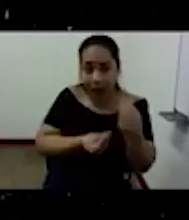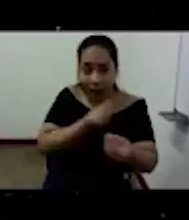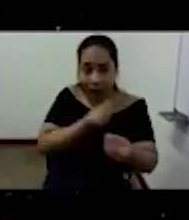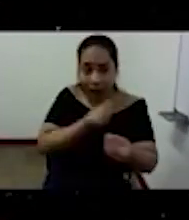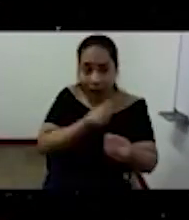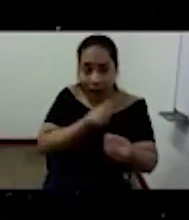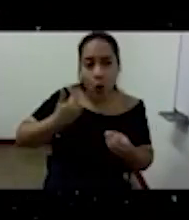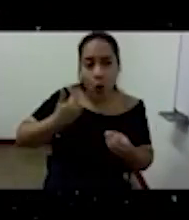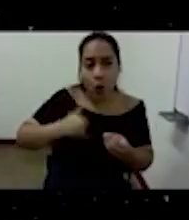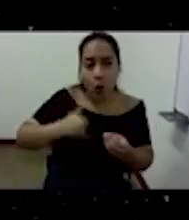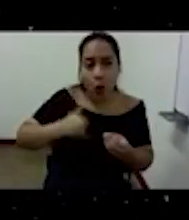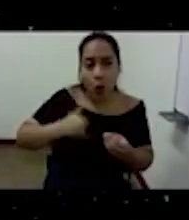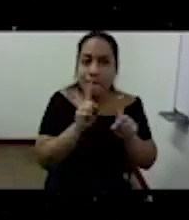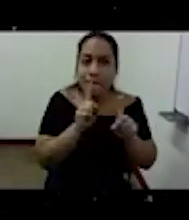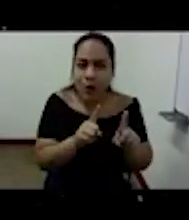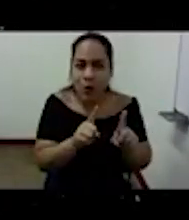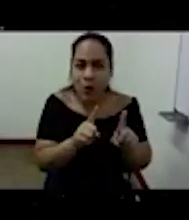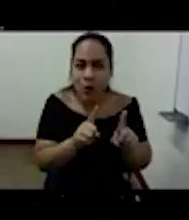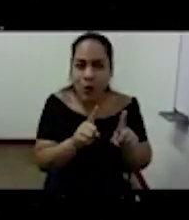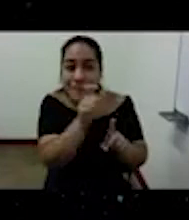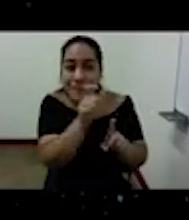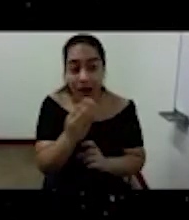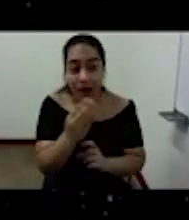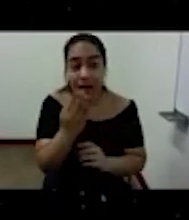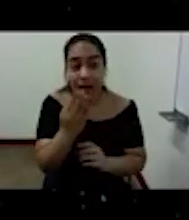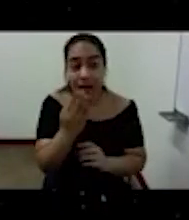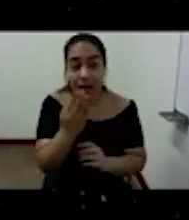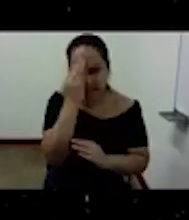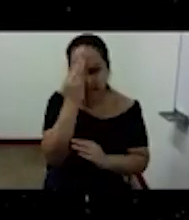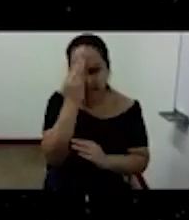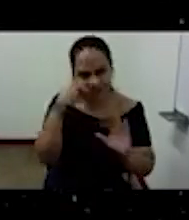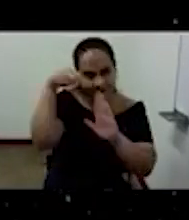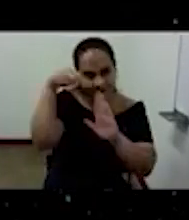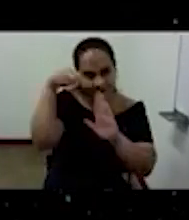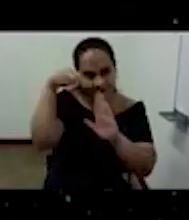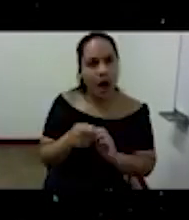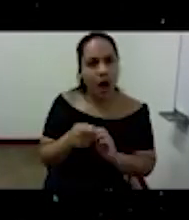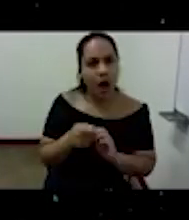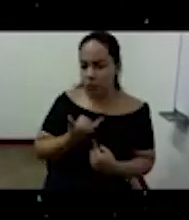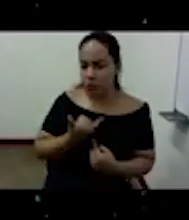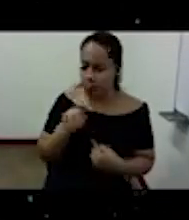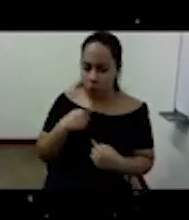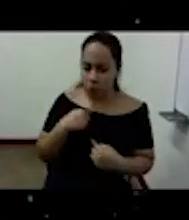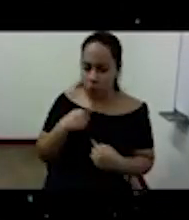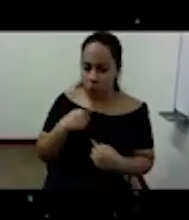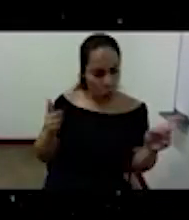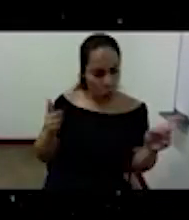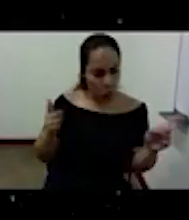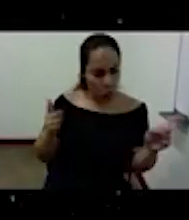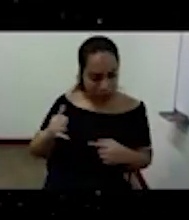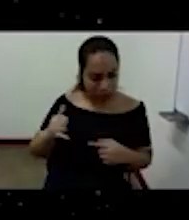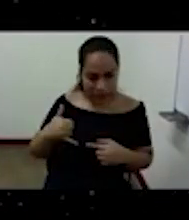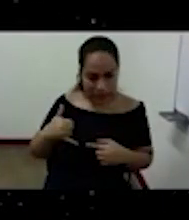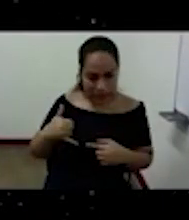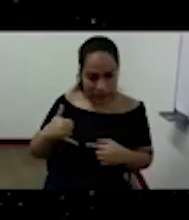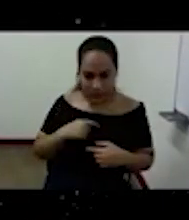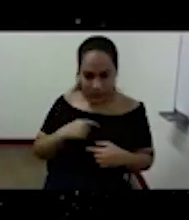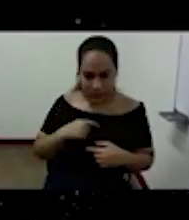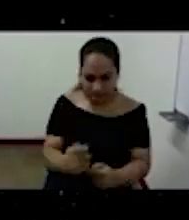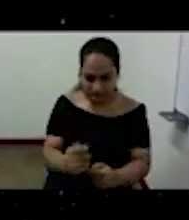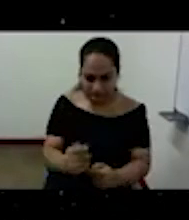son jóvenes que saben muy bien que no son no son destinados